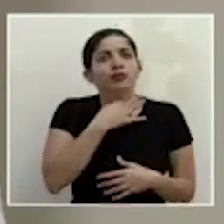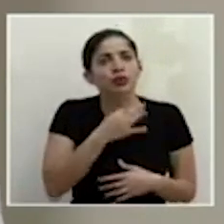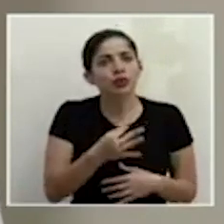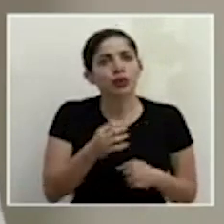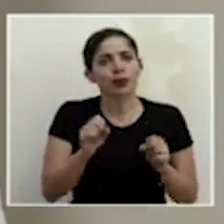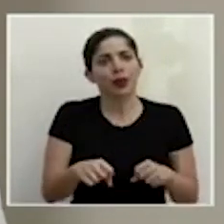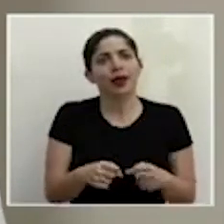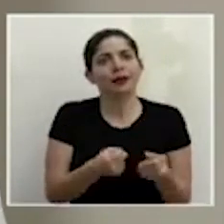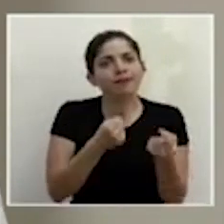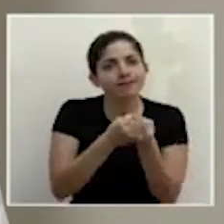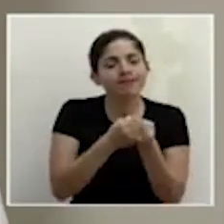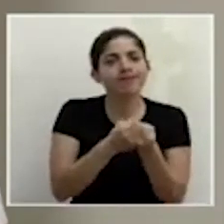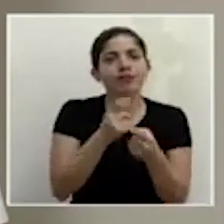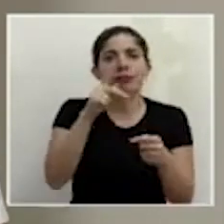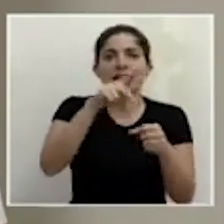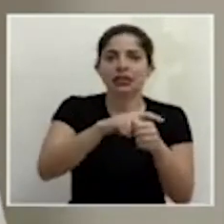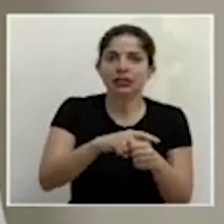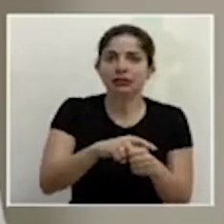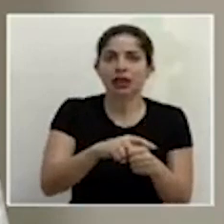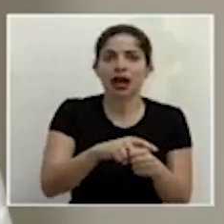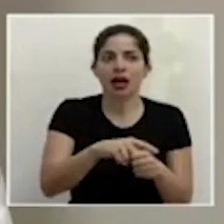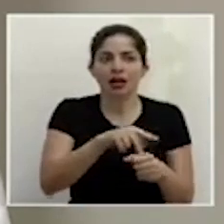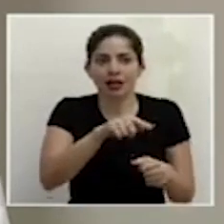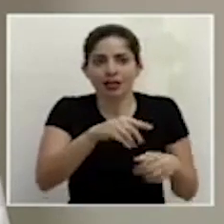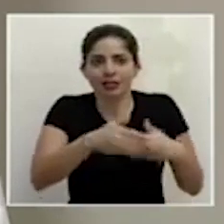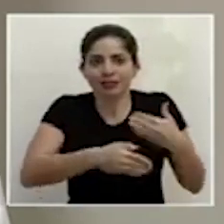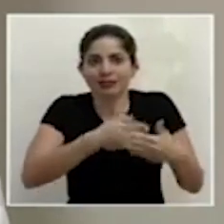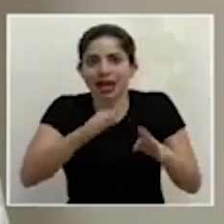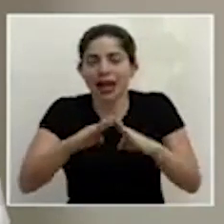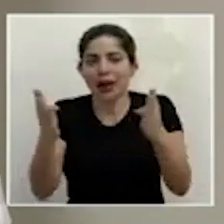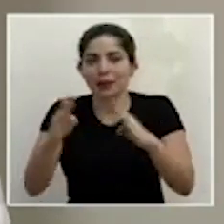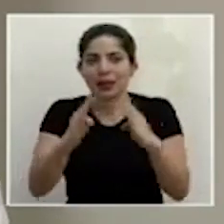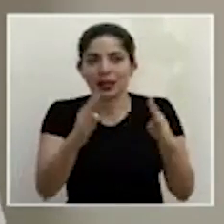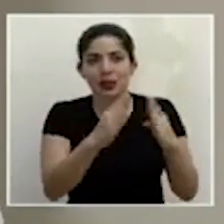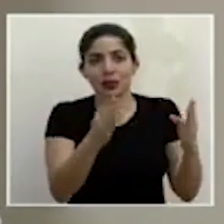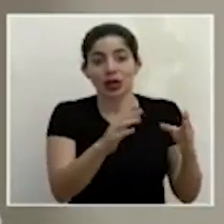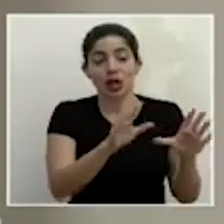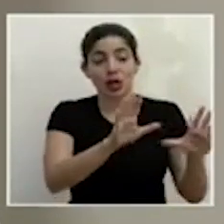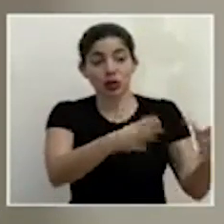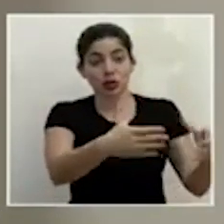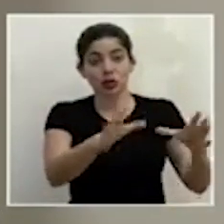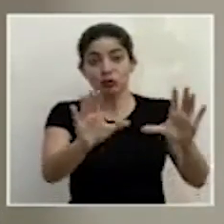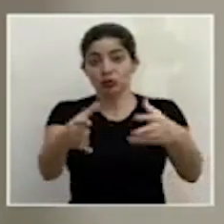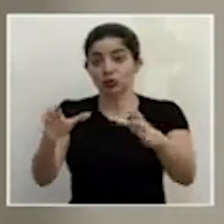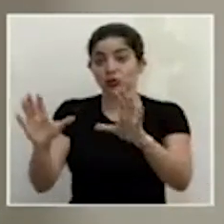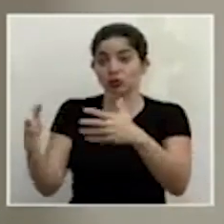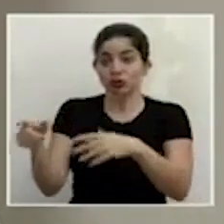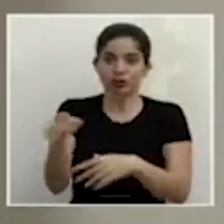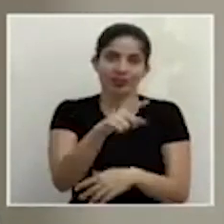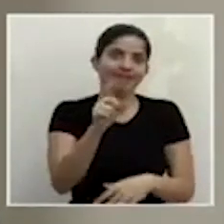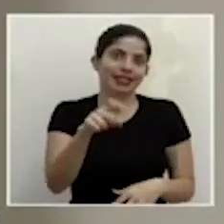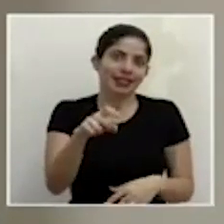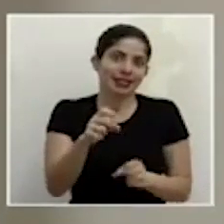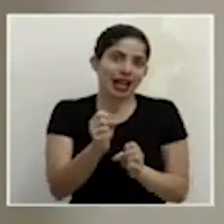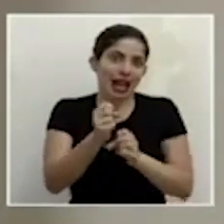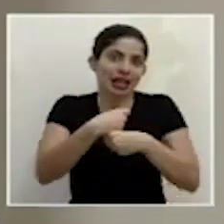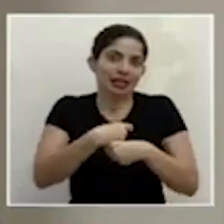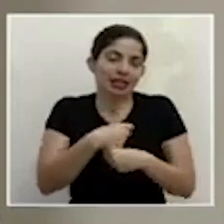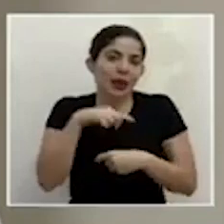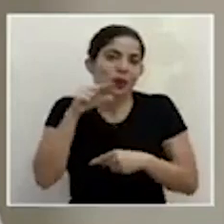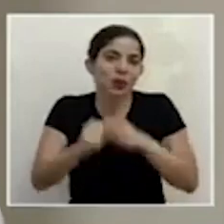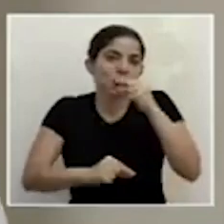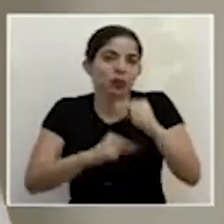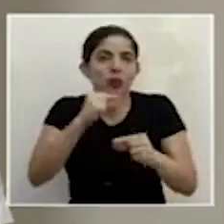apoyar y participar en toda esta apertura que los sectores deben ir haciendo de manera de manera